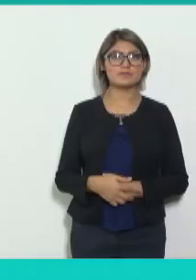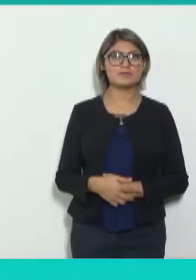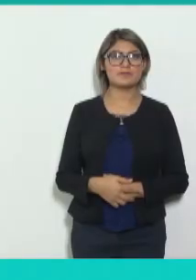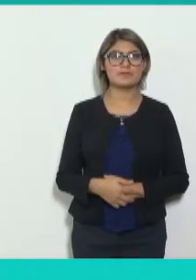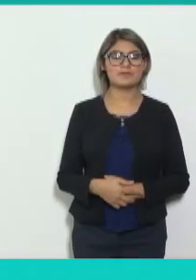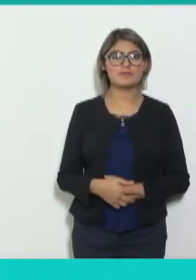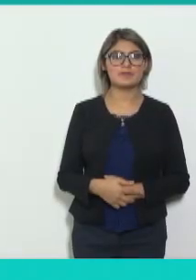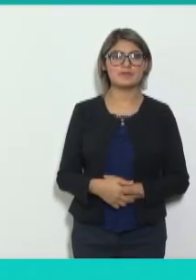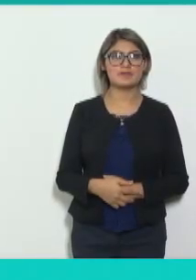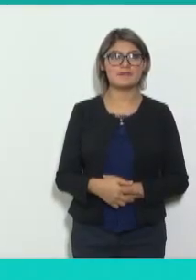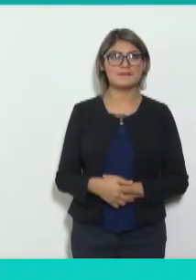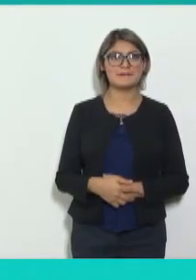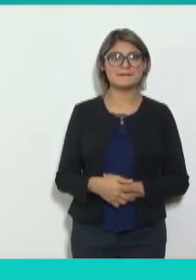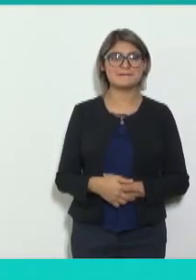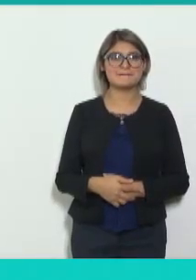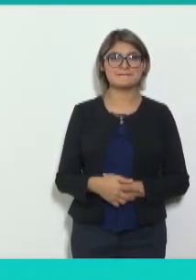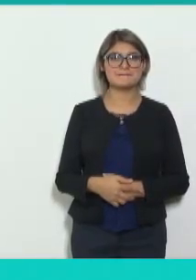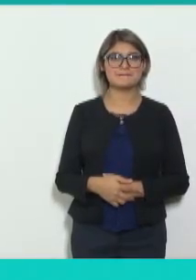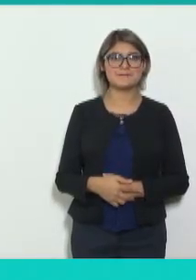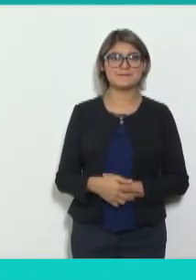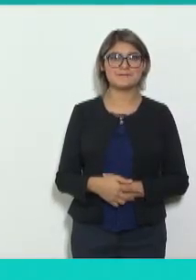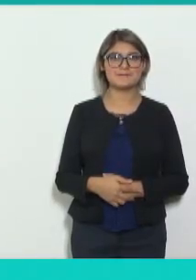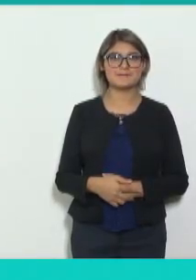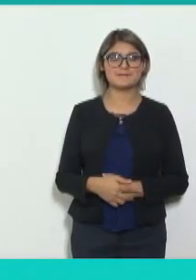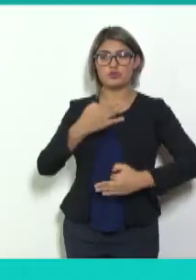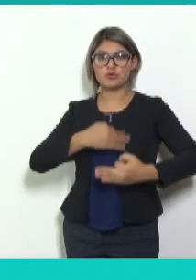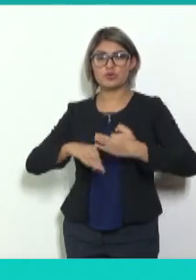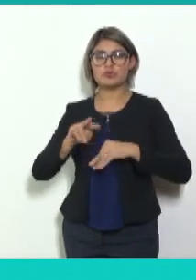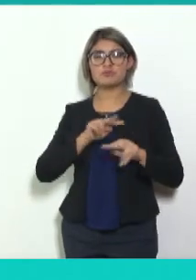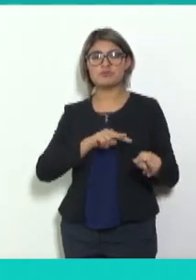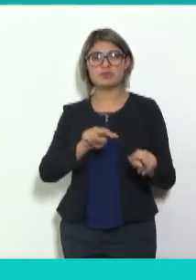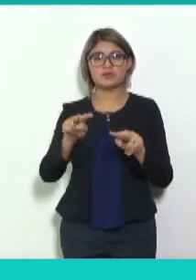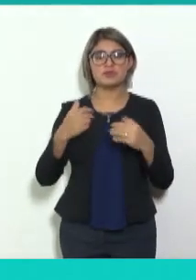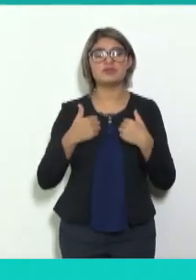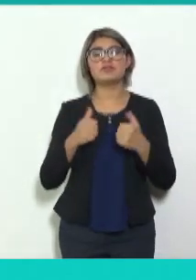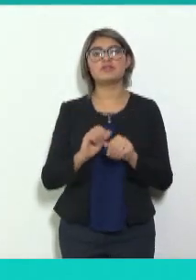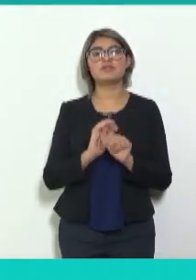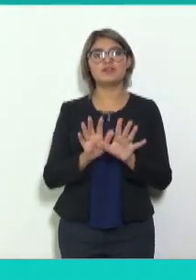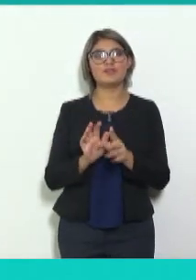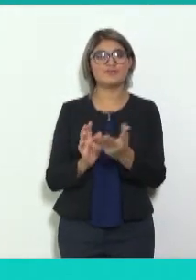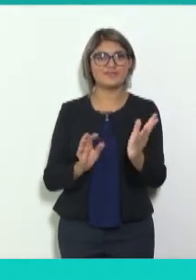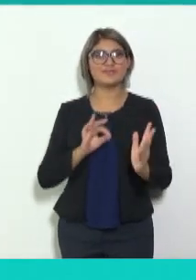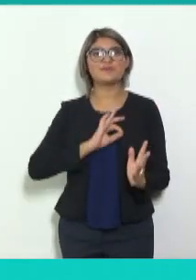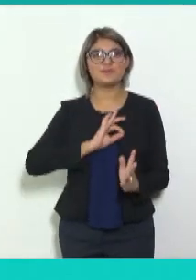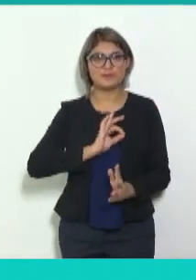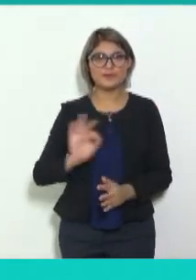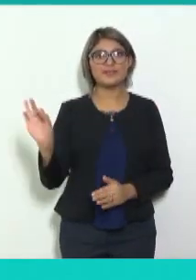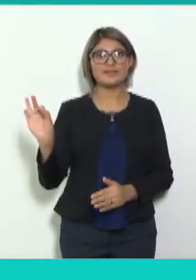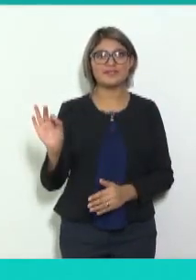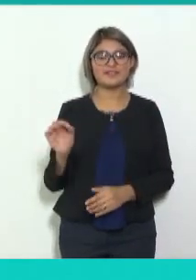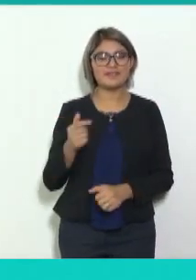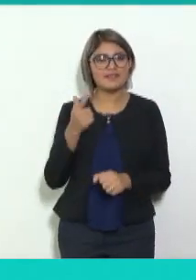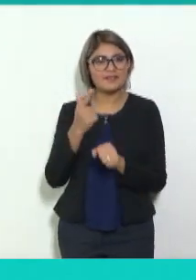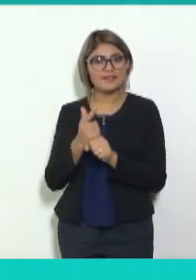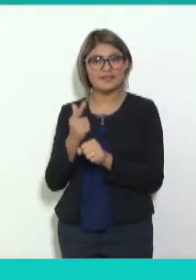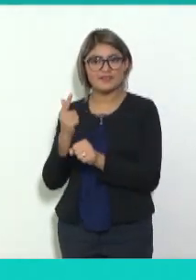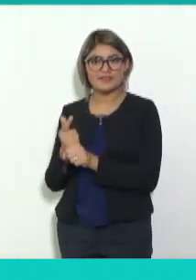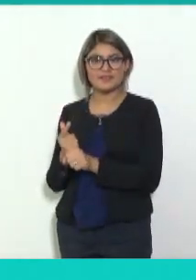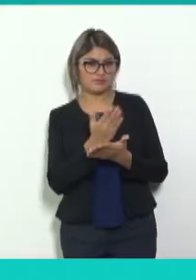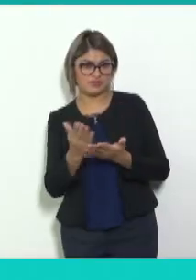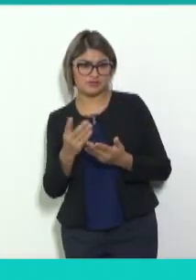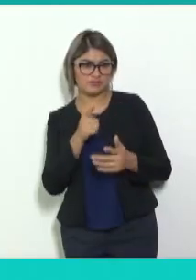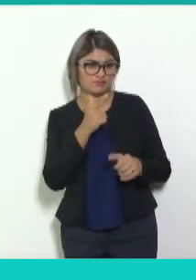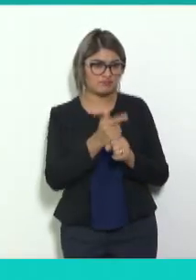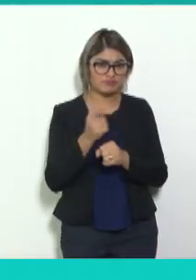Instituto, Francisco Javier Acuña Llamas, dijo a los niños y niñas premiadas que espera que la transparencia llegue a todos los campos de la actuación del Estado mexicano